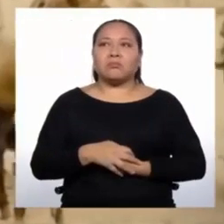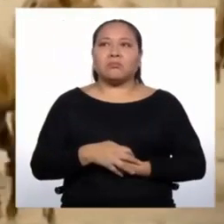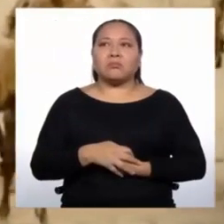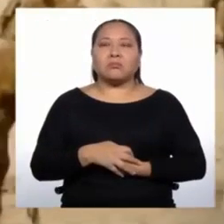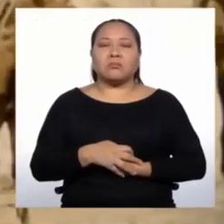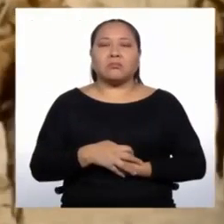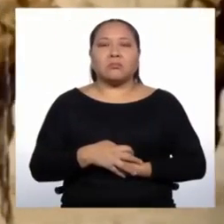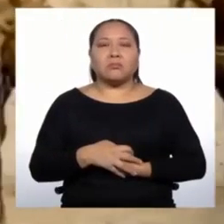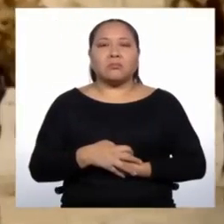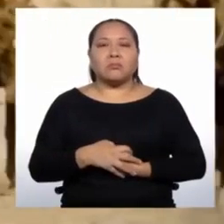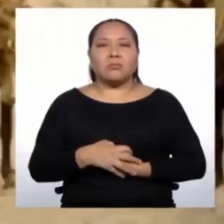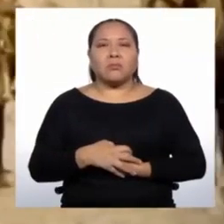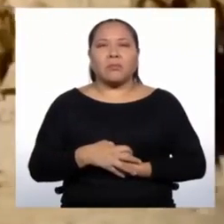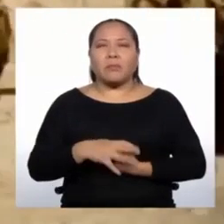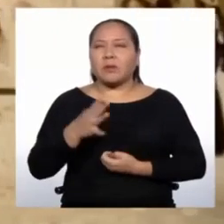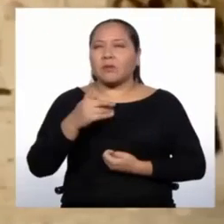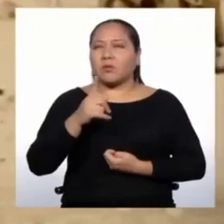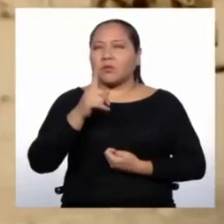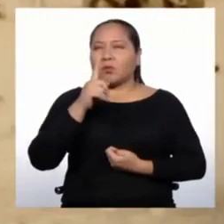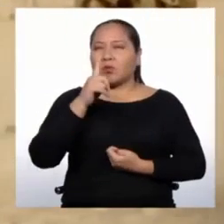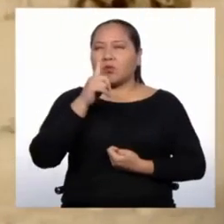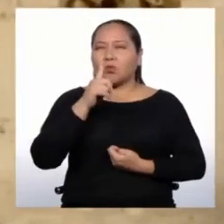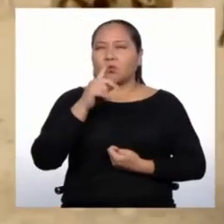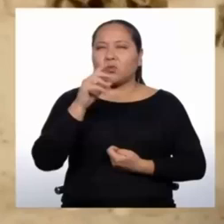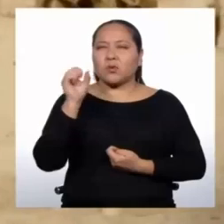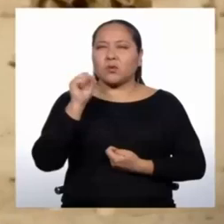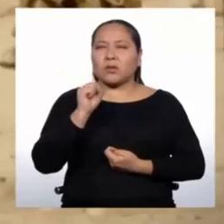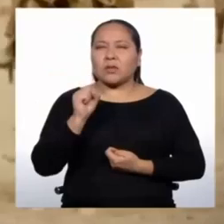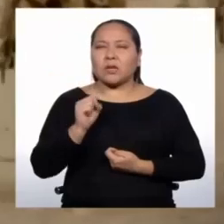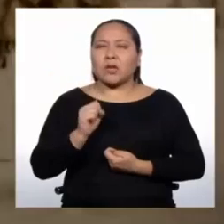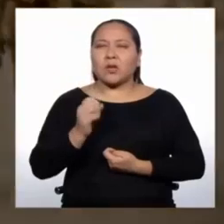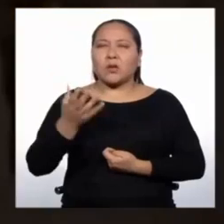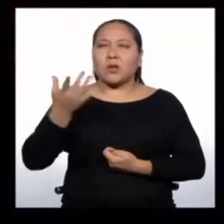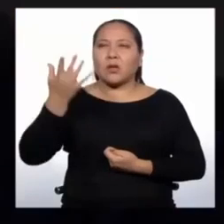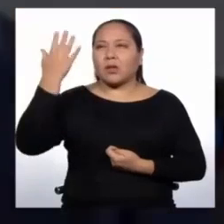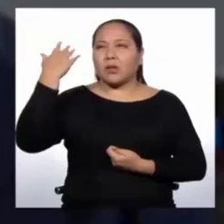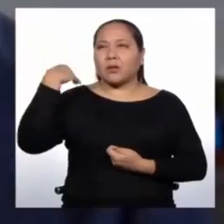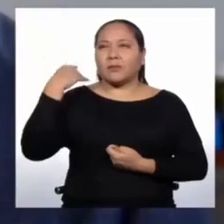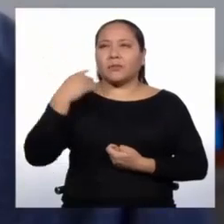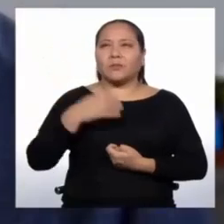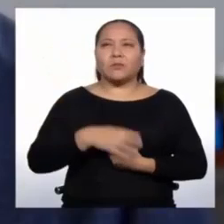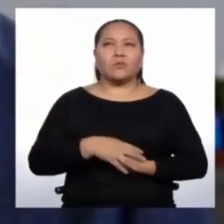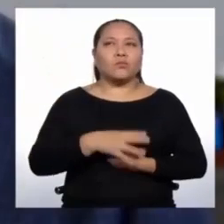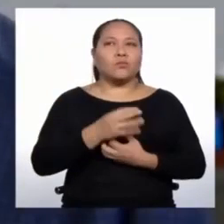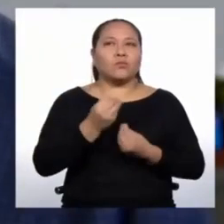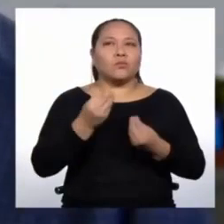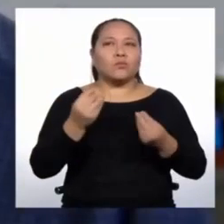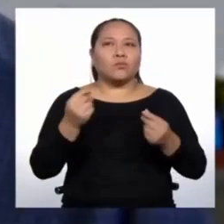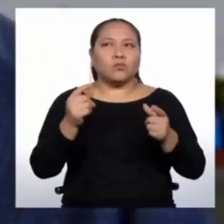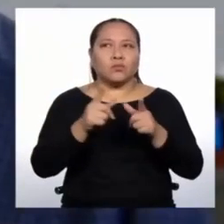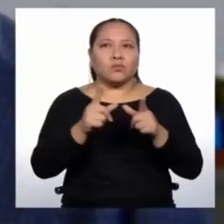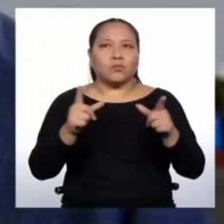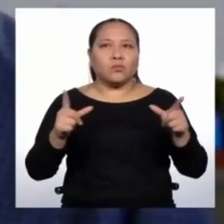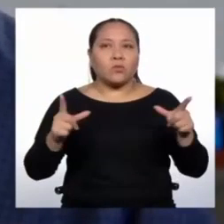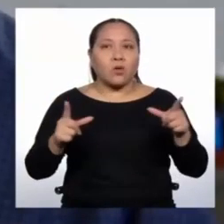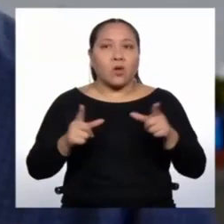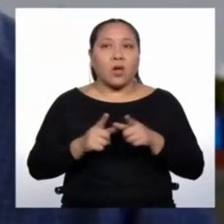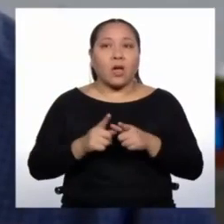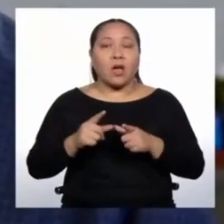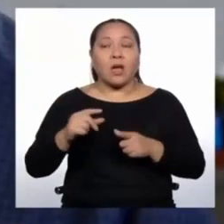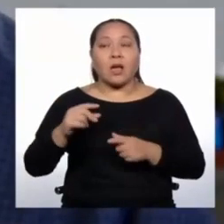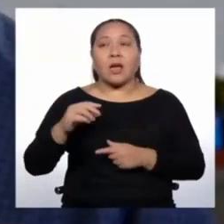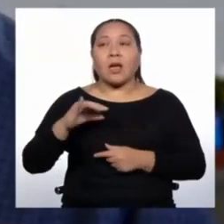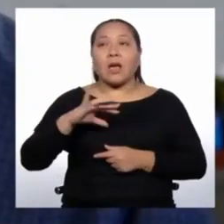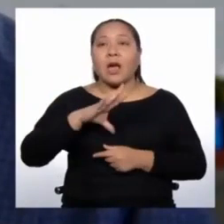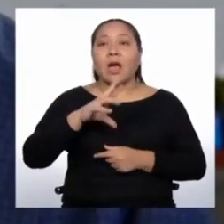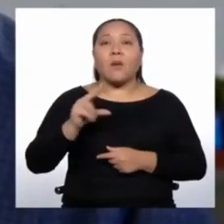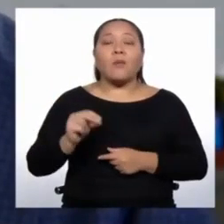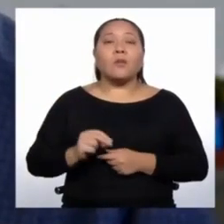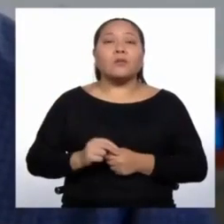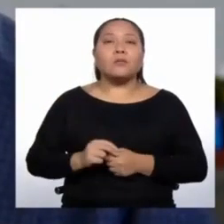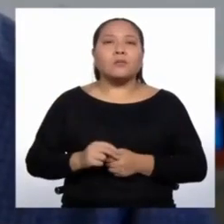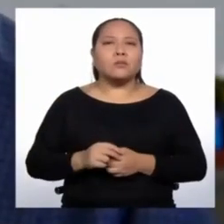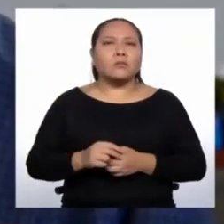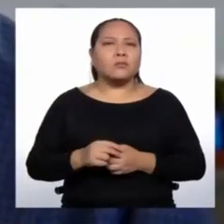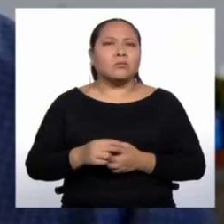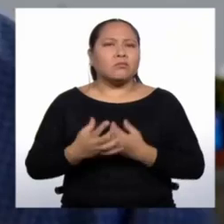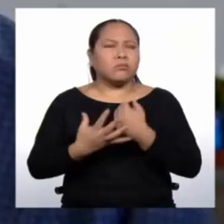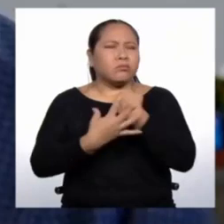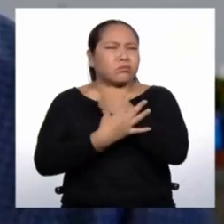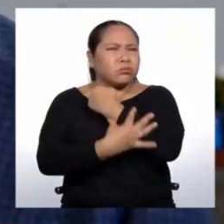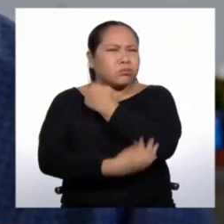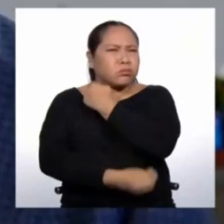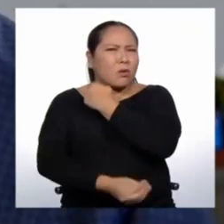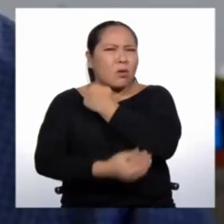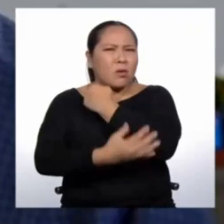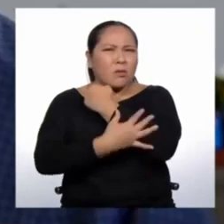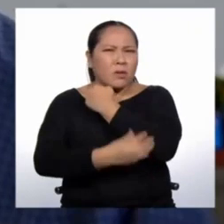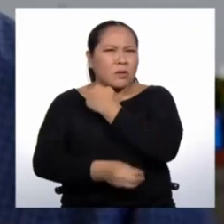Hace un siglo, había muchas zonas de Japón tan pobres como las que podría haber ahora en países